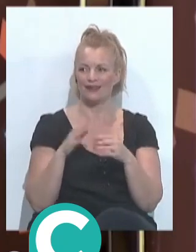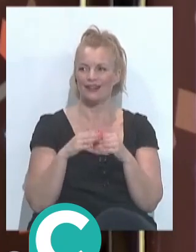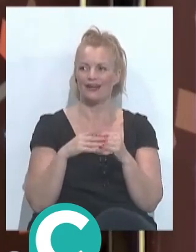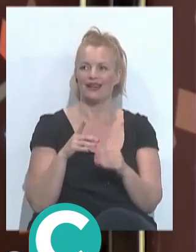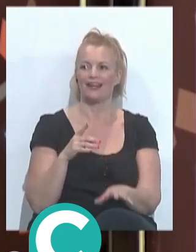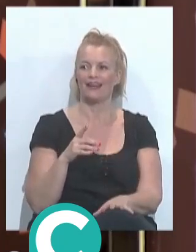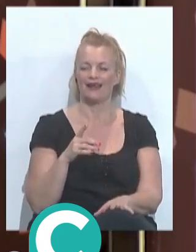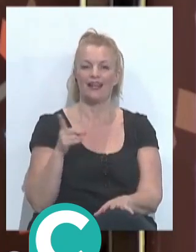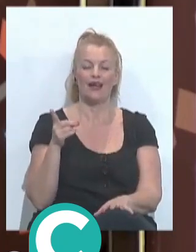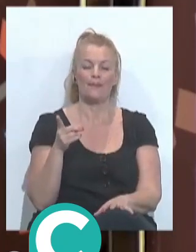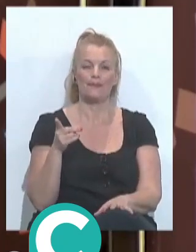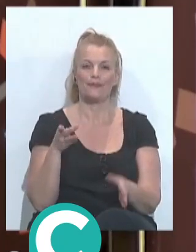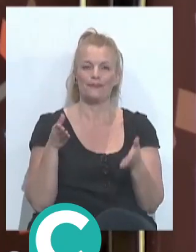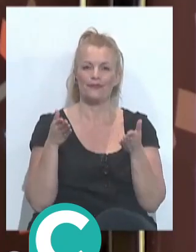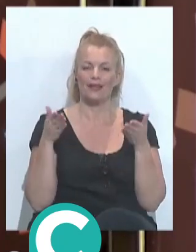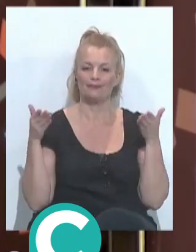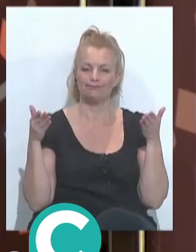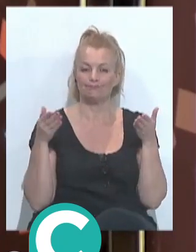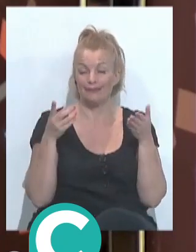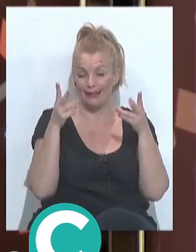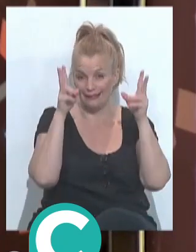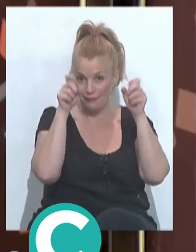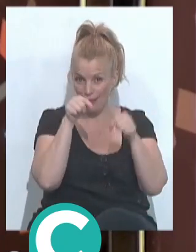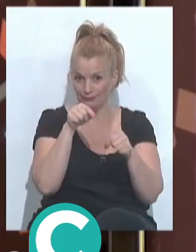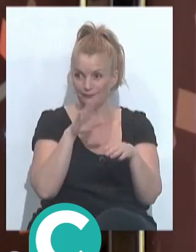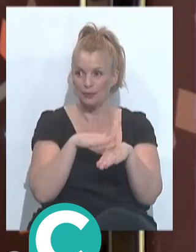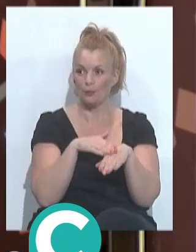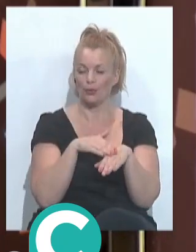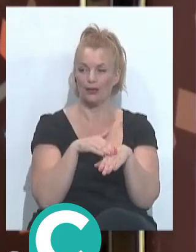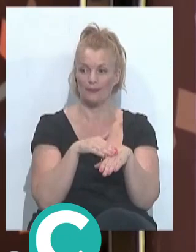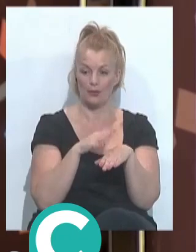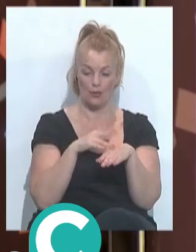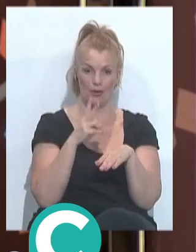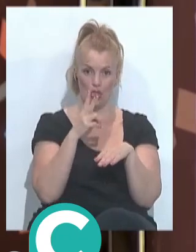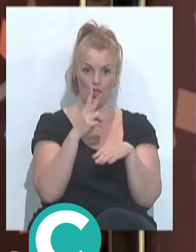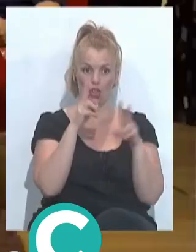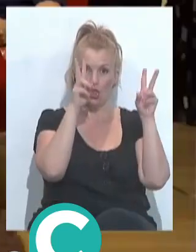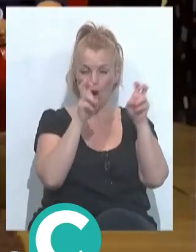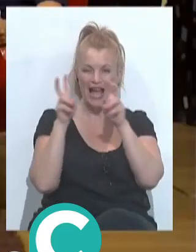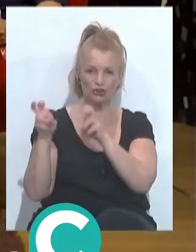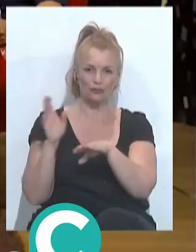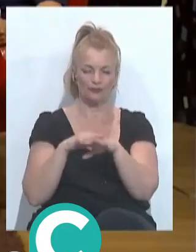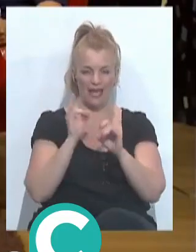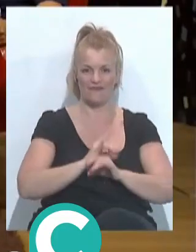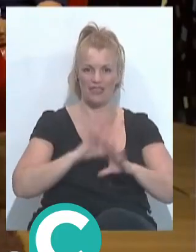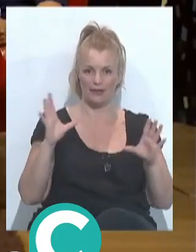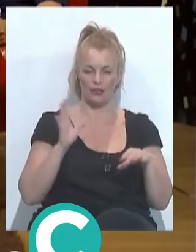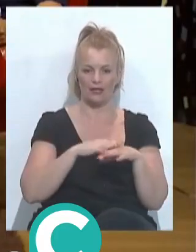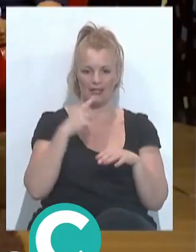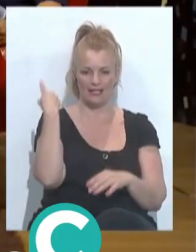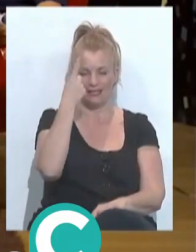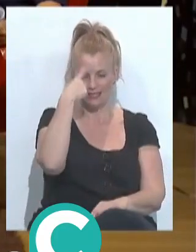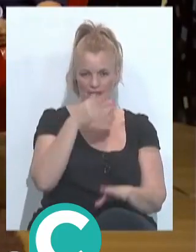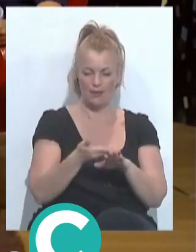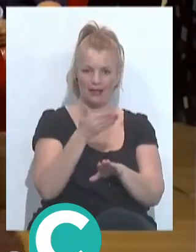me la ha puesto me ha centrado directamente exacto porque hemos tenido dos casos evidentemente que lo sabíamos